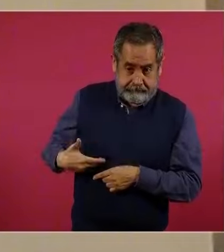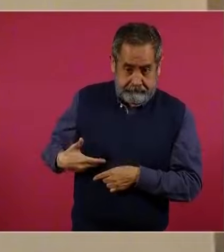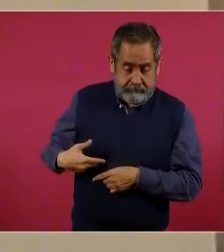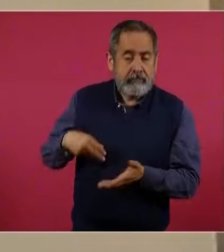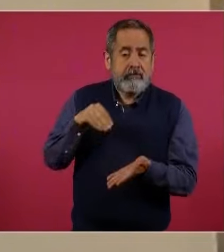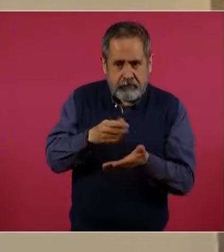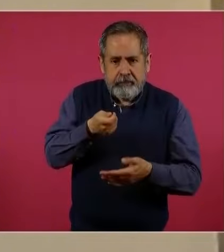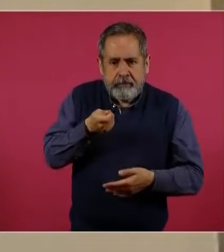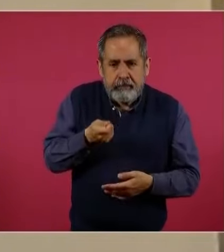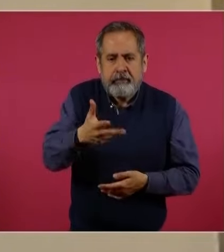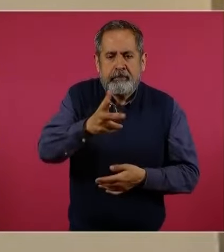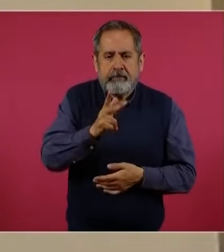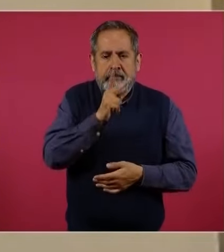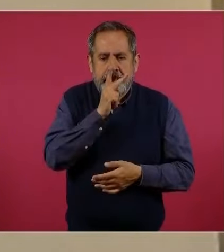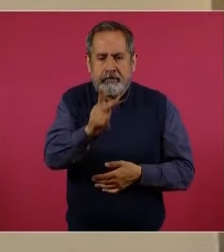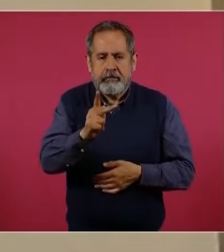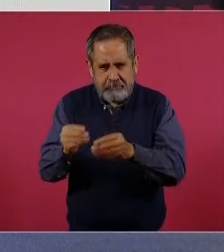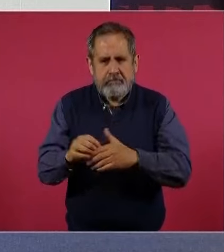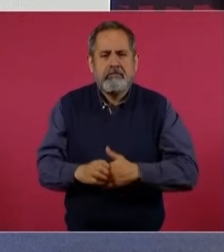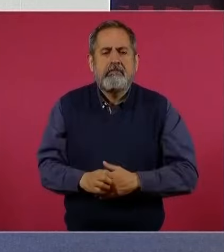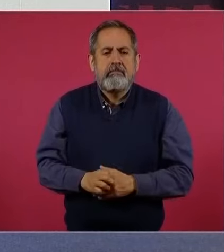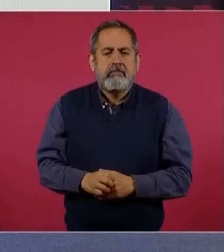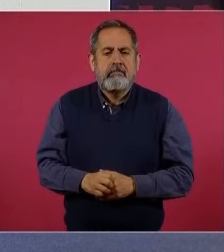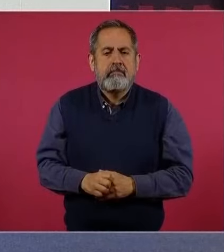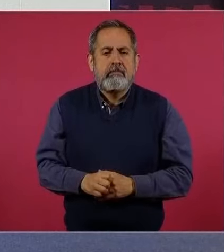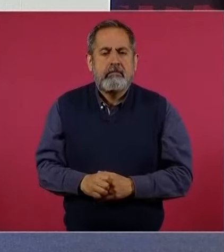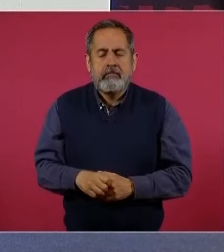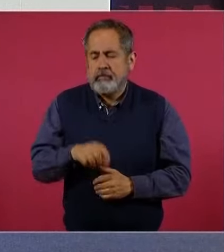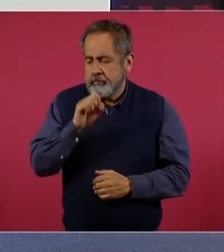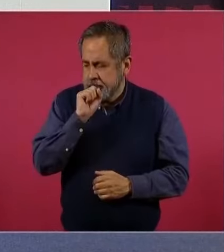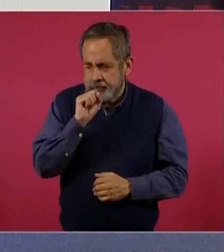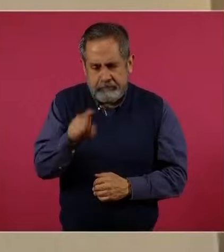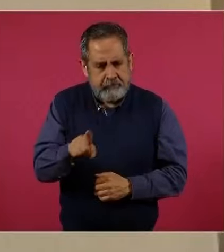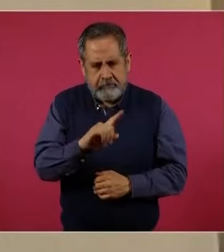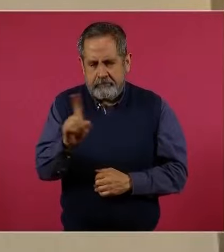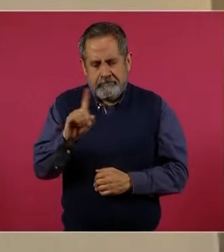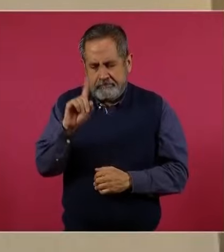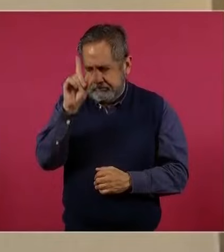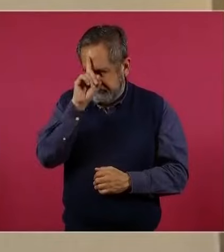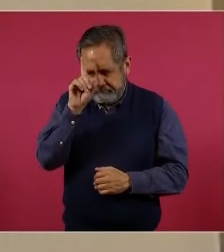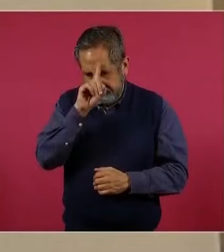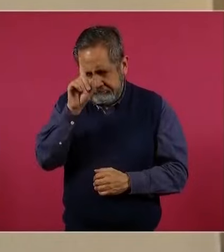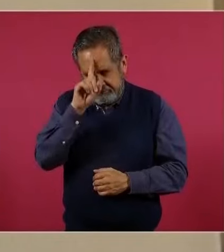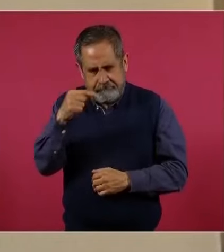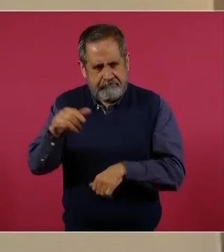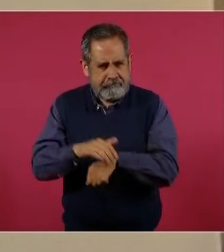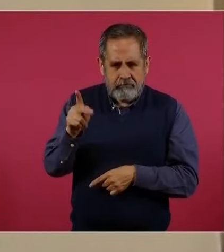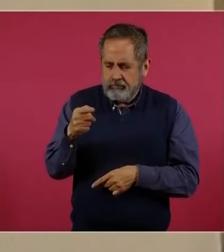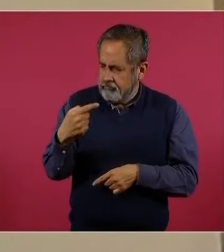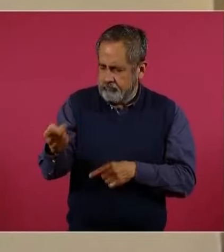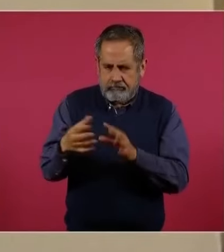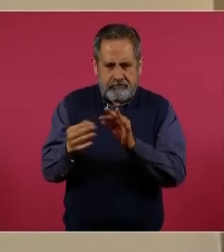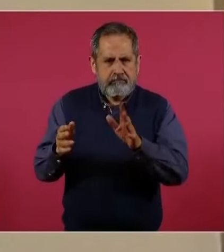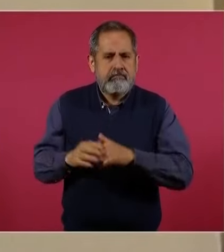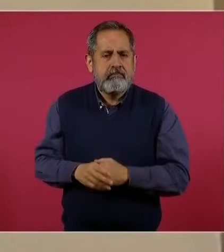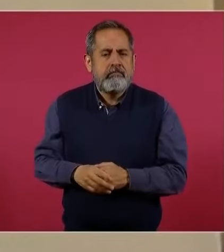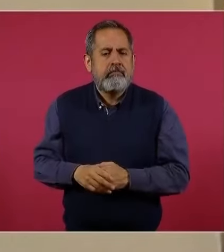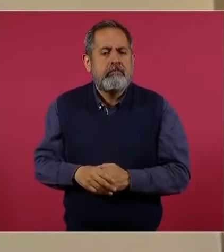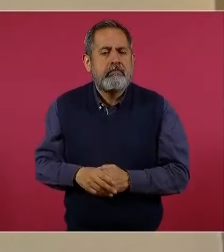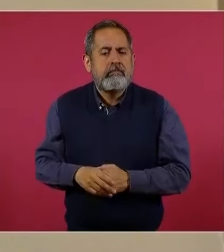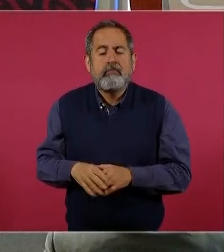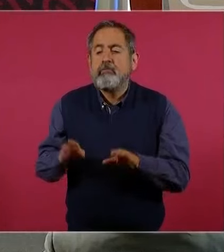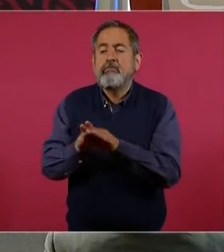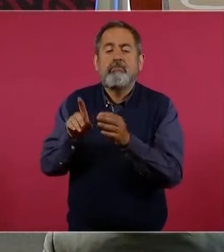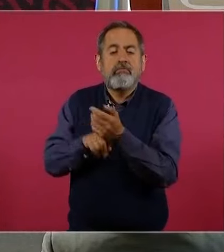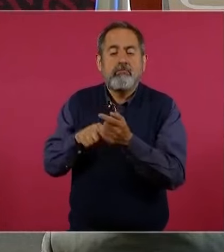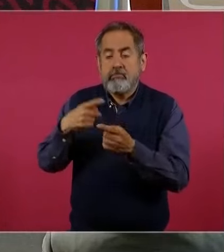lo sea, siempre se le llama presidente. Tampoco es recomendable ni conveniente, amigo presidente Trump, fabricar en su país